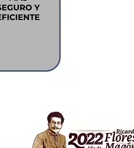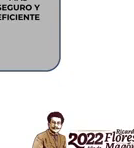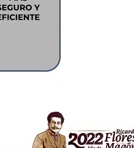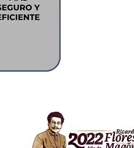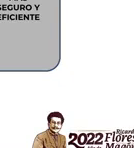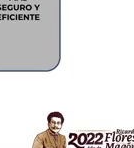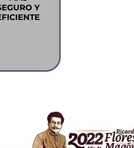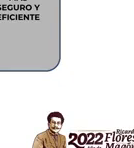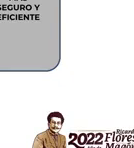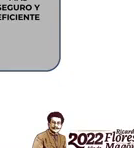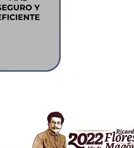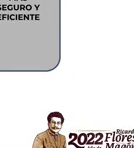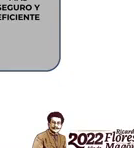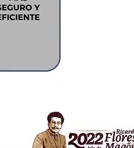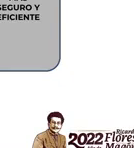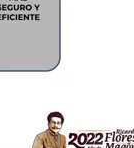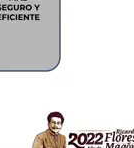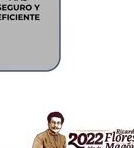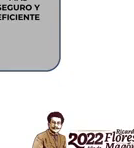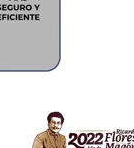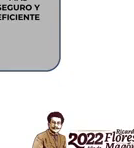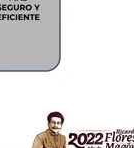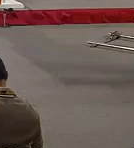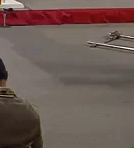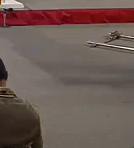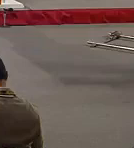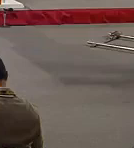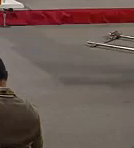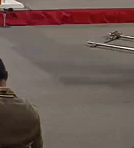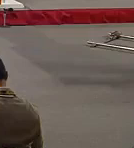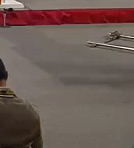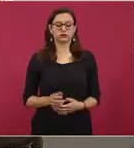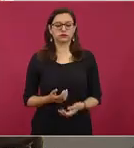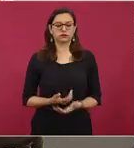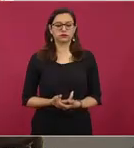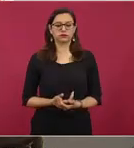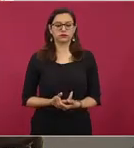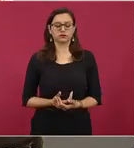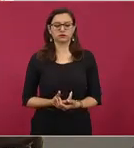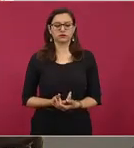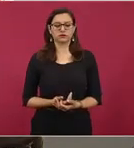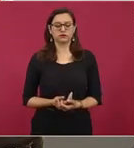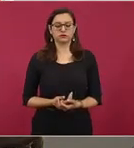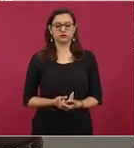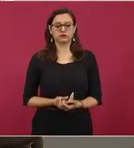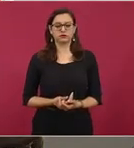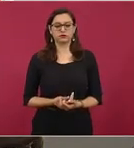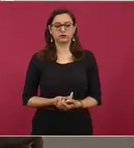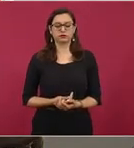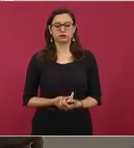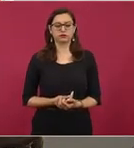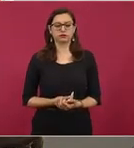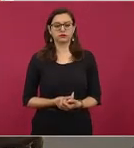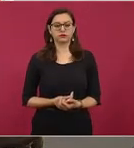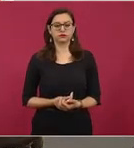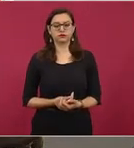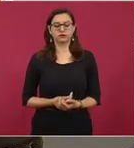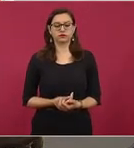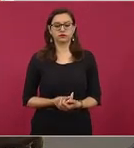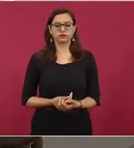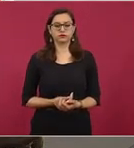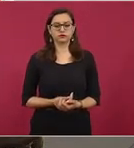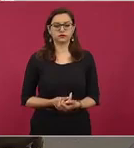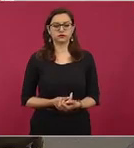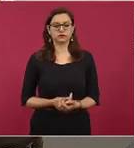aduanas con tecnología de punta y, desde luego, certidumbre al comercio exterior, haciéndolo más seguro y eficiente. A la que sigue, por favor.